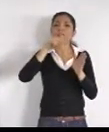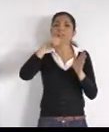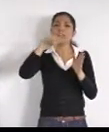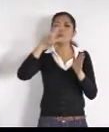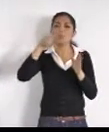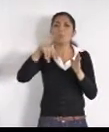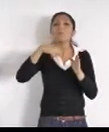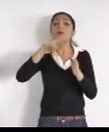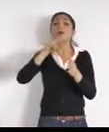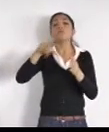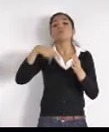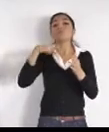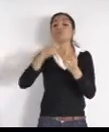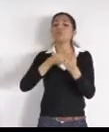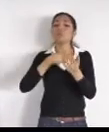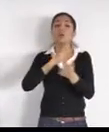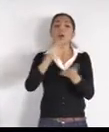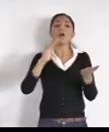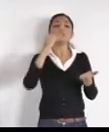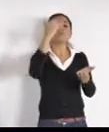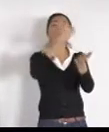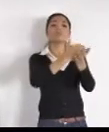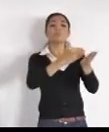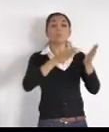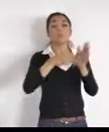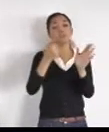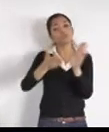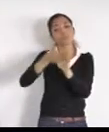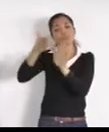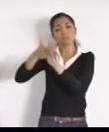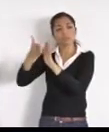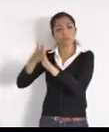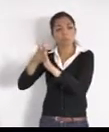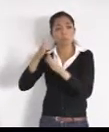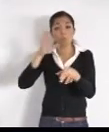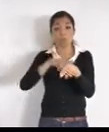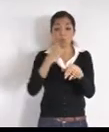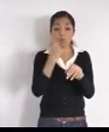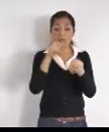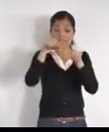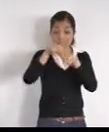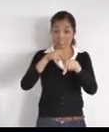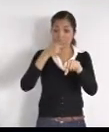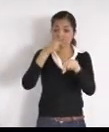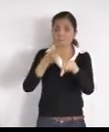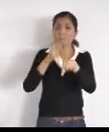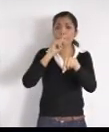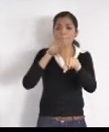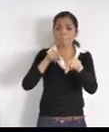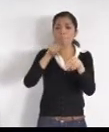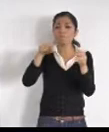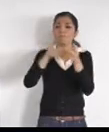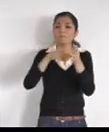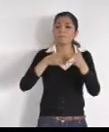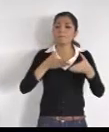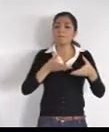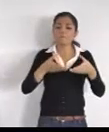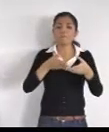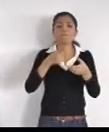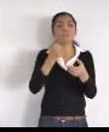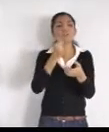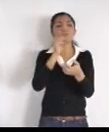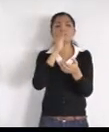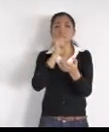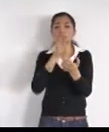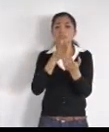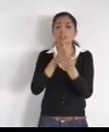ya que por ahí, pasábamos, era un arroyo, y no entraba con los terrenos, a nosotros nos afecta, ya que ese paso nos permite llegar al kinder, la